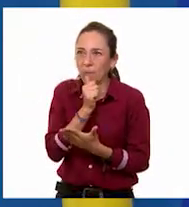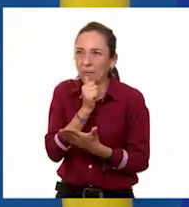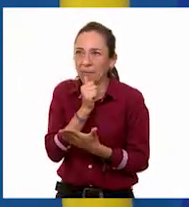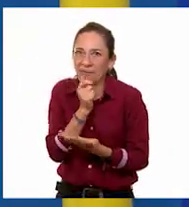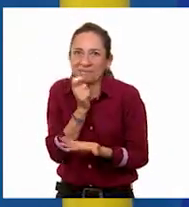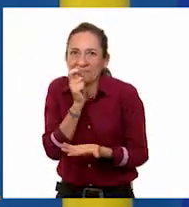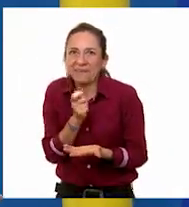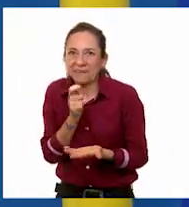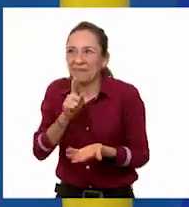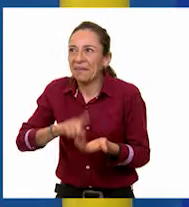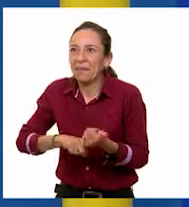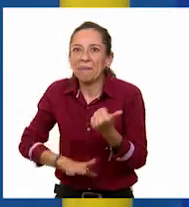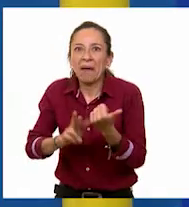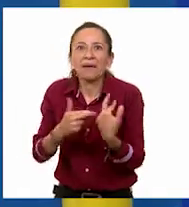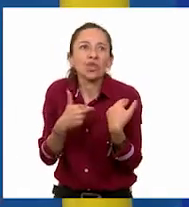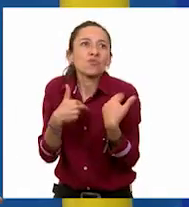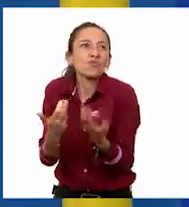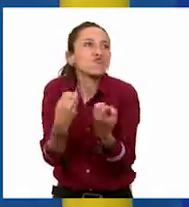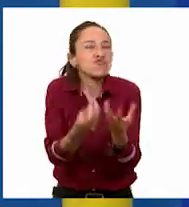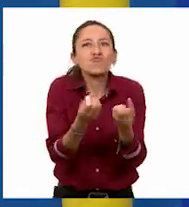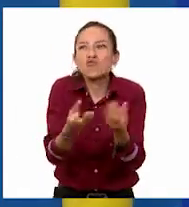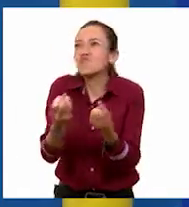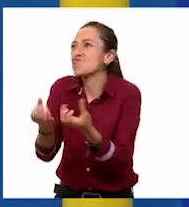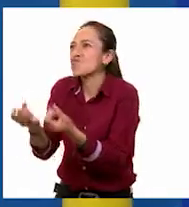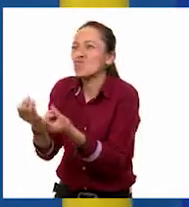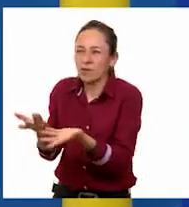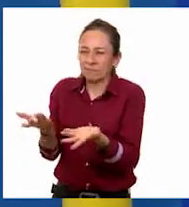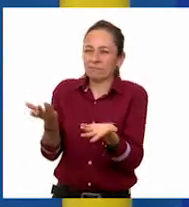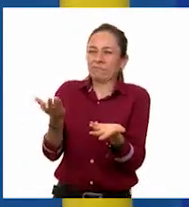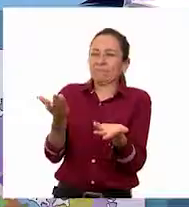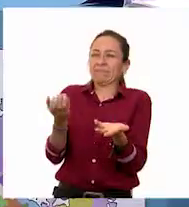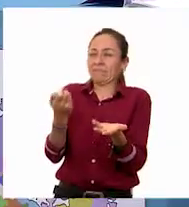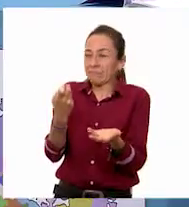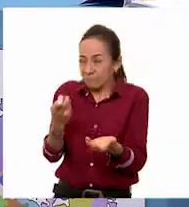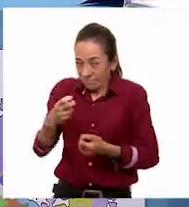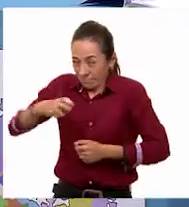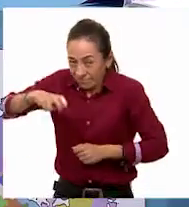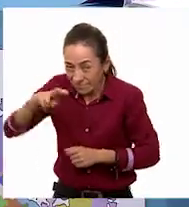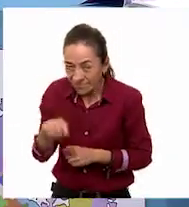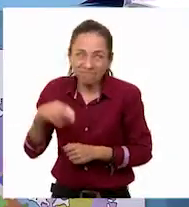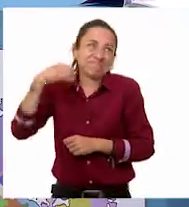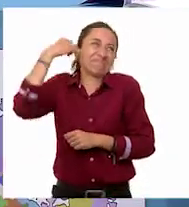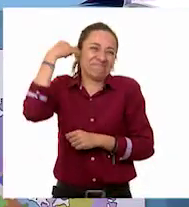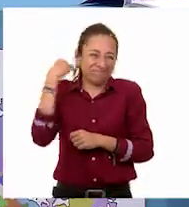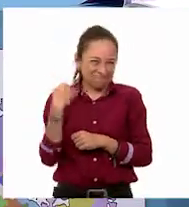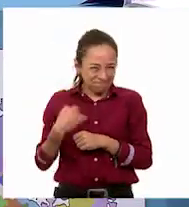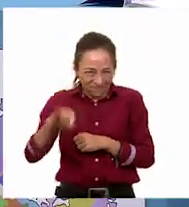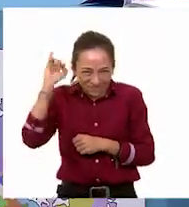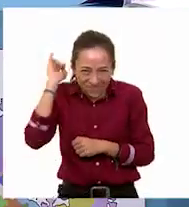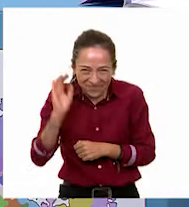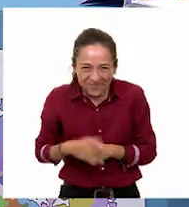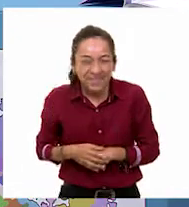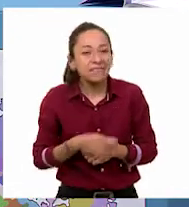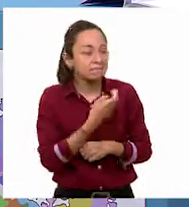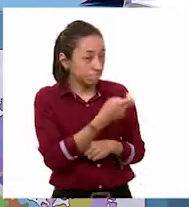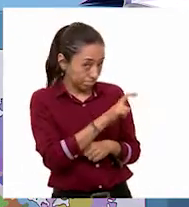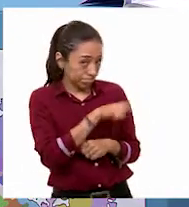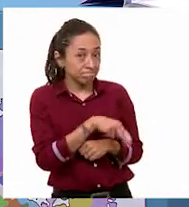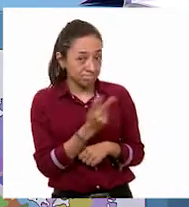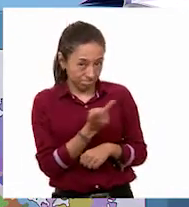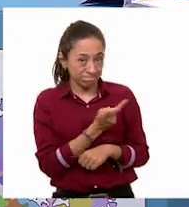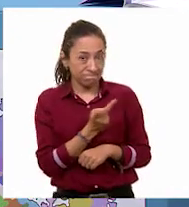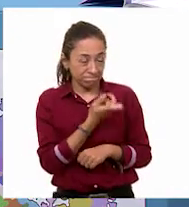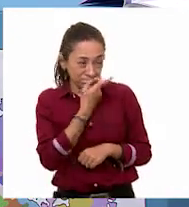imaginas? Sería demasiado bueno para ser cierto. Muy bien, muy bien. Ambos déjenme decirles que sus respuestas son